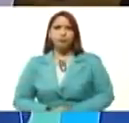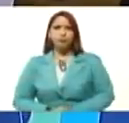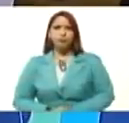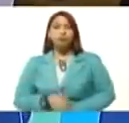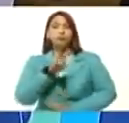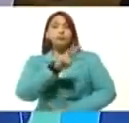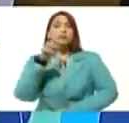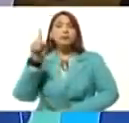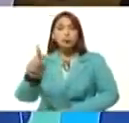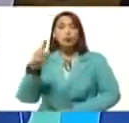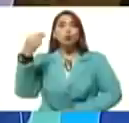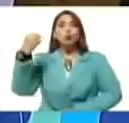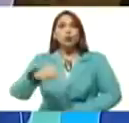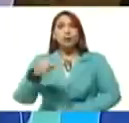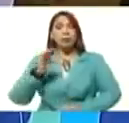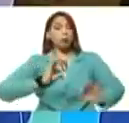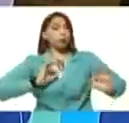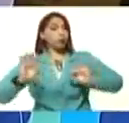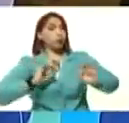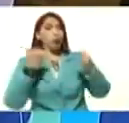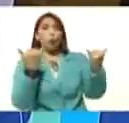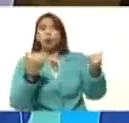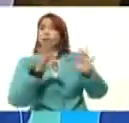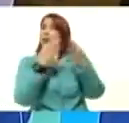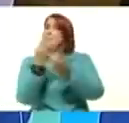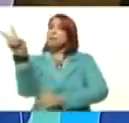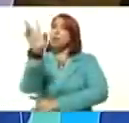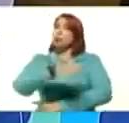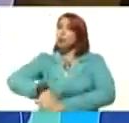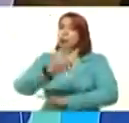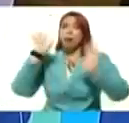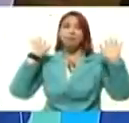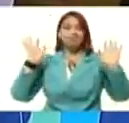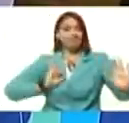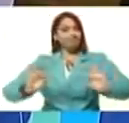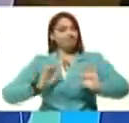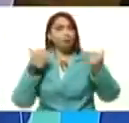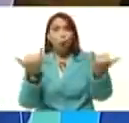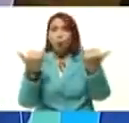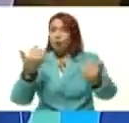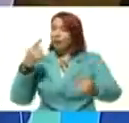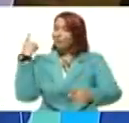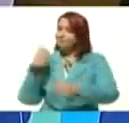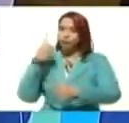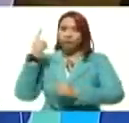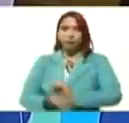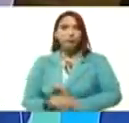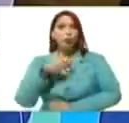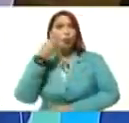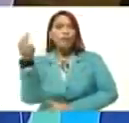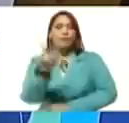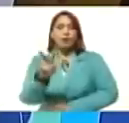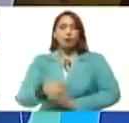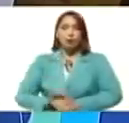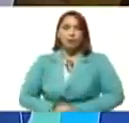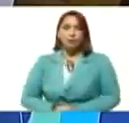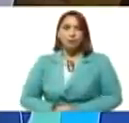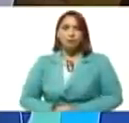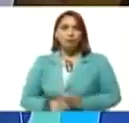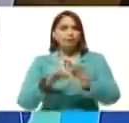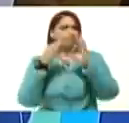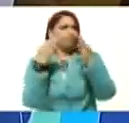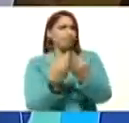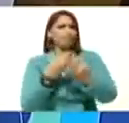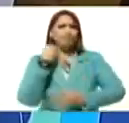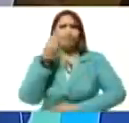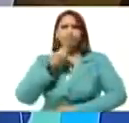21 de noviembre, prepárate desde ya, familia de Venezuela, prepárense desde ya, jóvenes de Venezuela, familia,